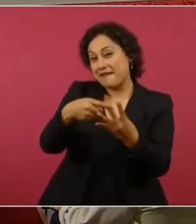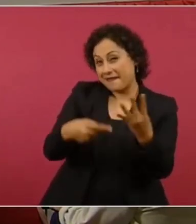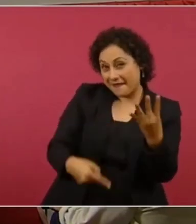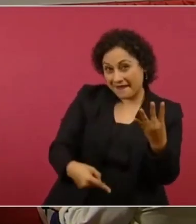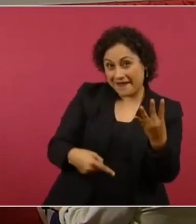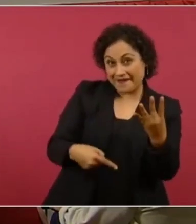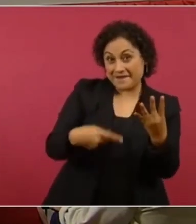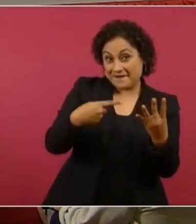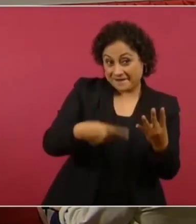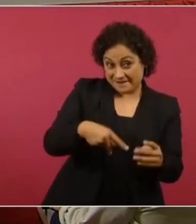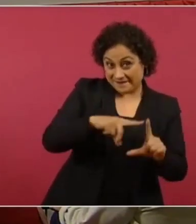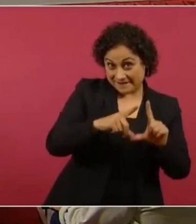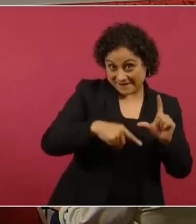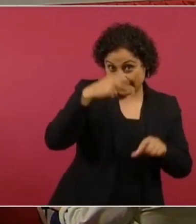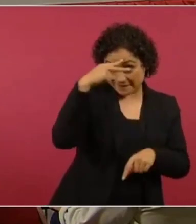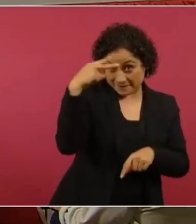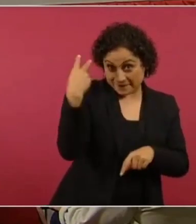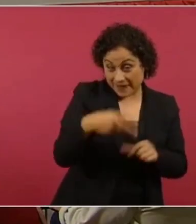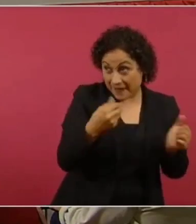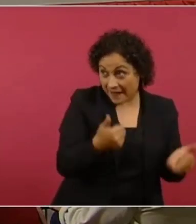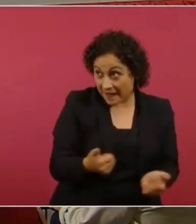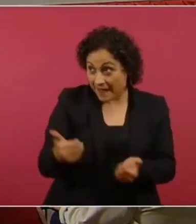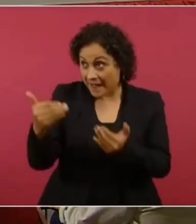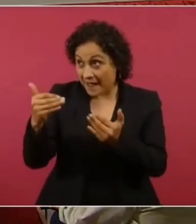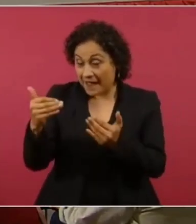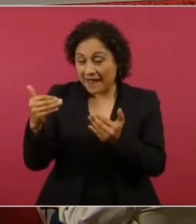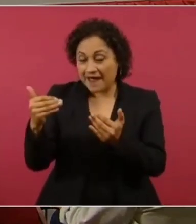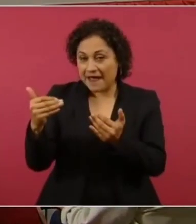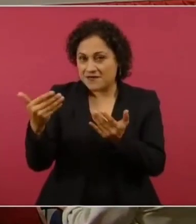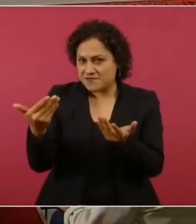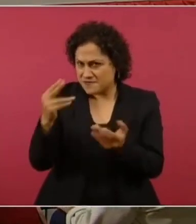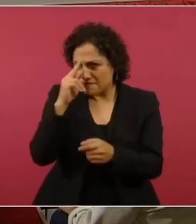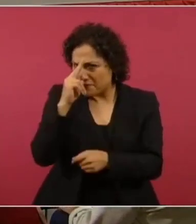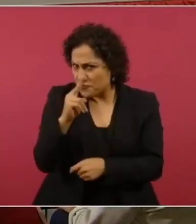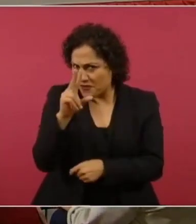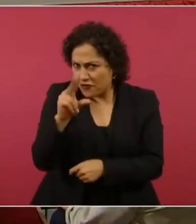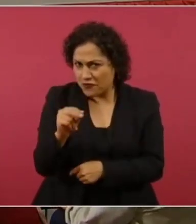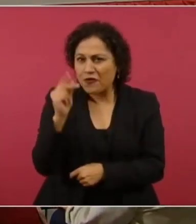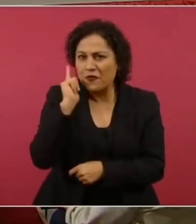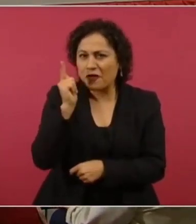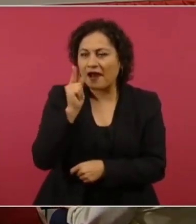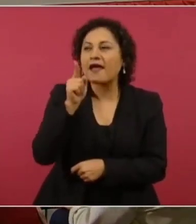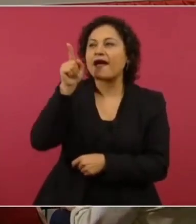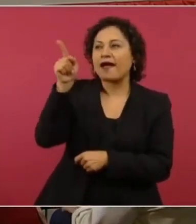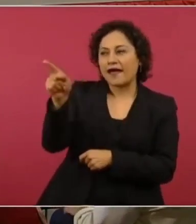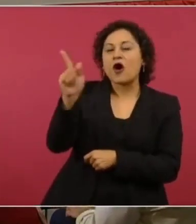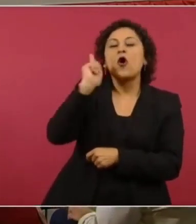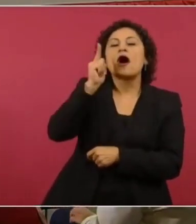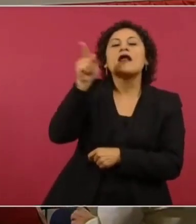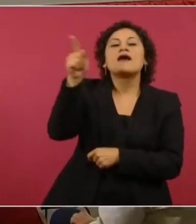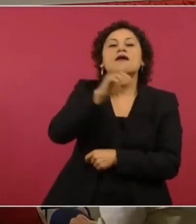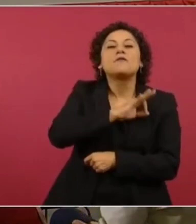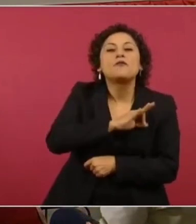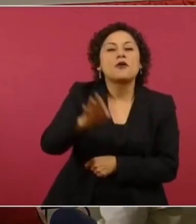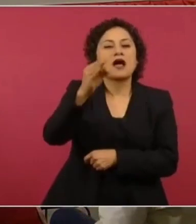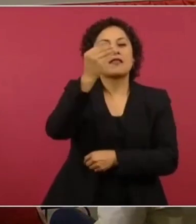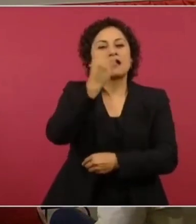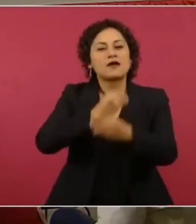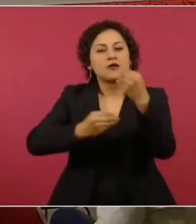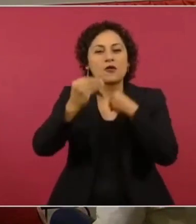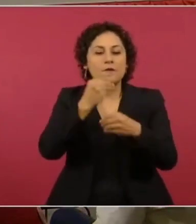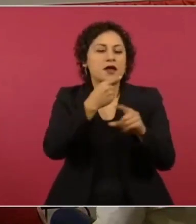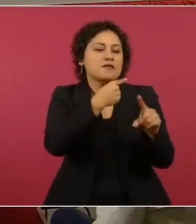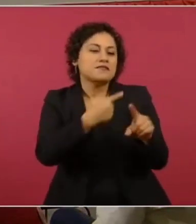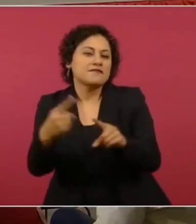interés nacional. Esperamos que en Rusia sí coman taquitos y esquites. Pero por su parte, aquí ya saben, esto no queda